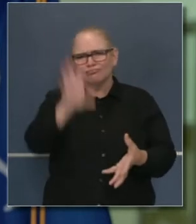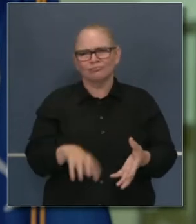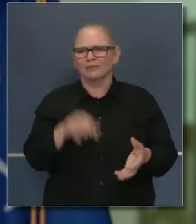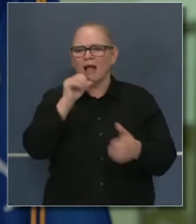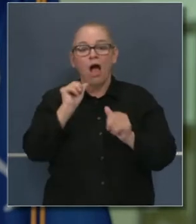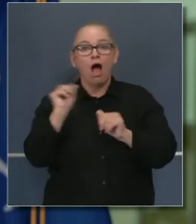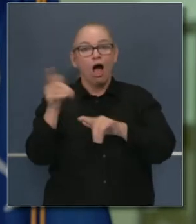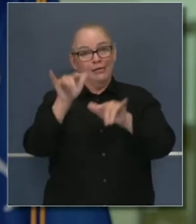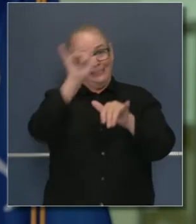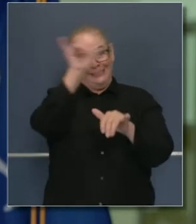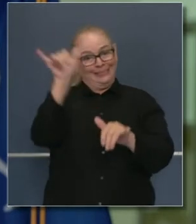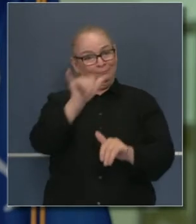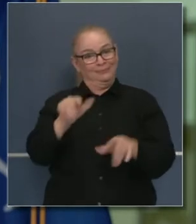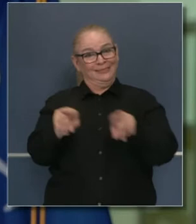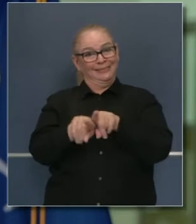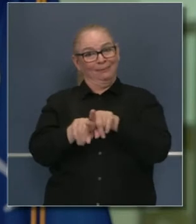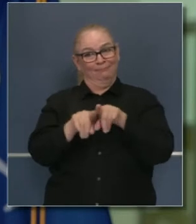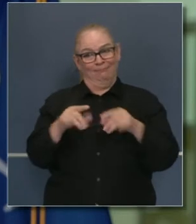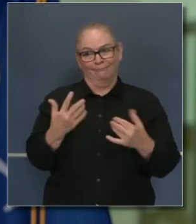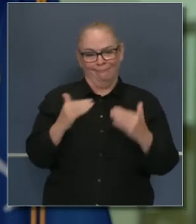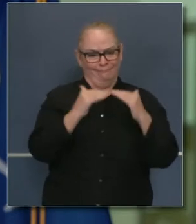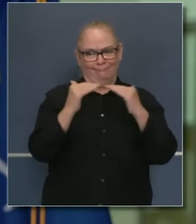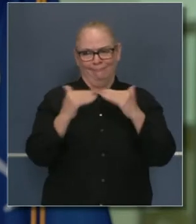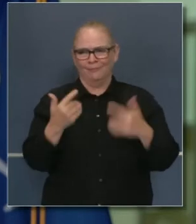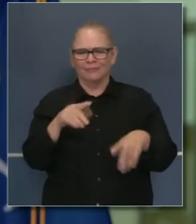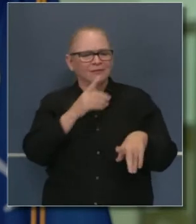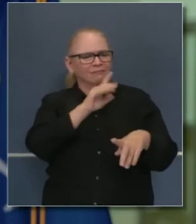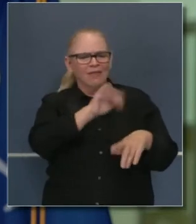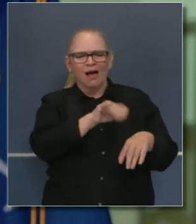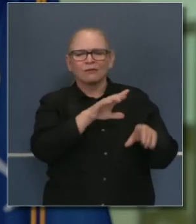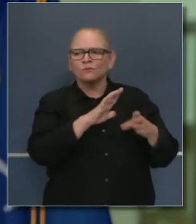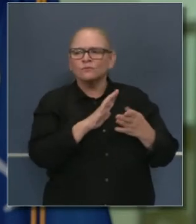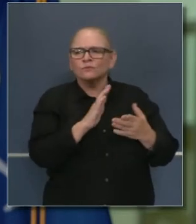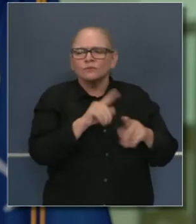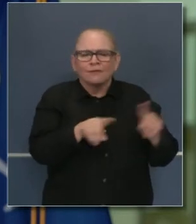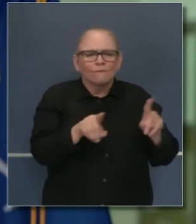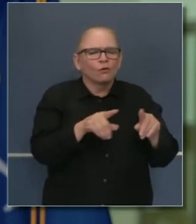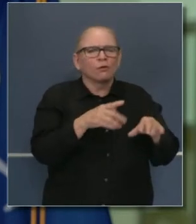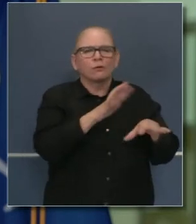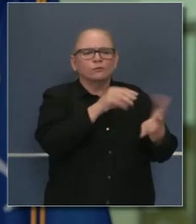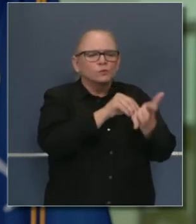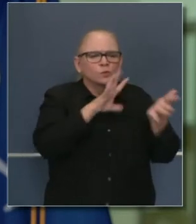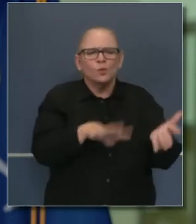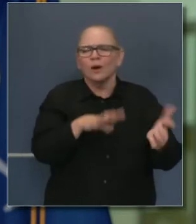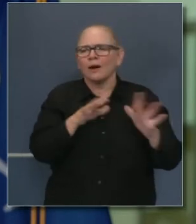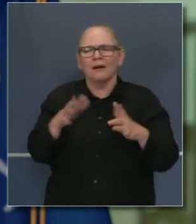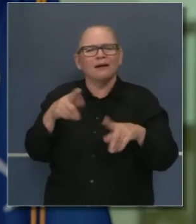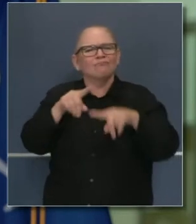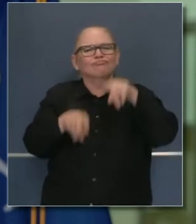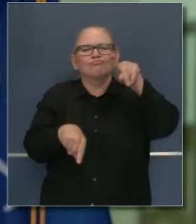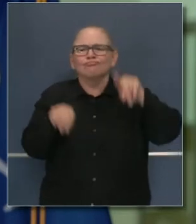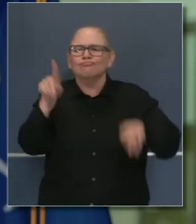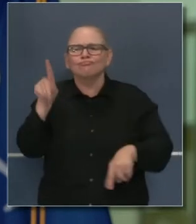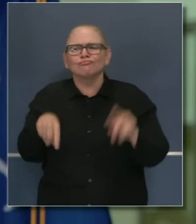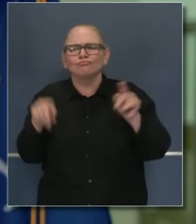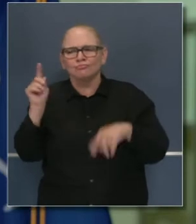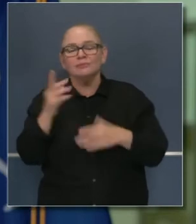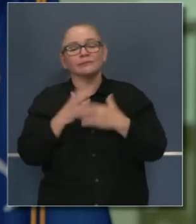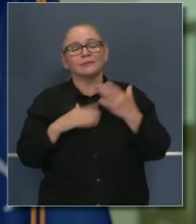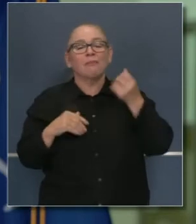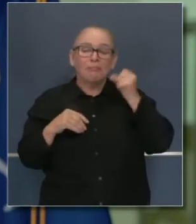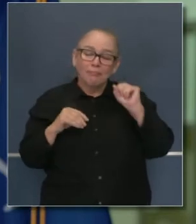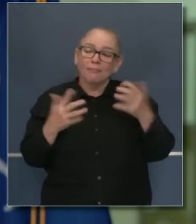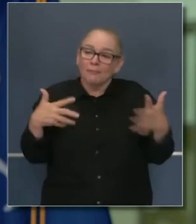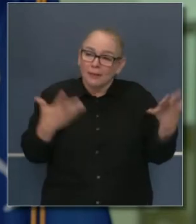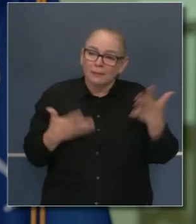estrategias diferentes, la gente haciendo pruebas o probando, o mejor dicho, estirando las normas del estado